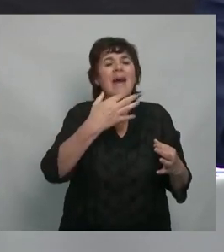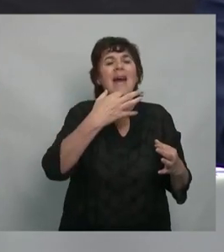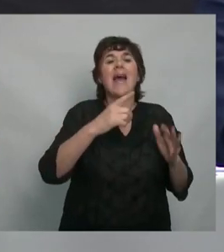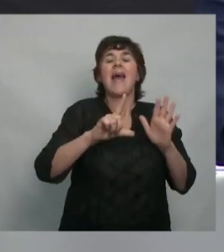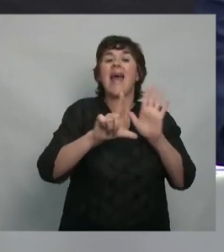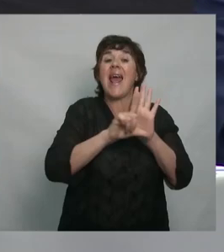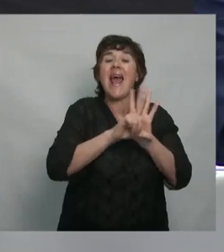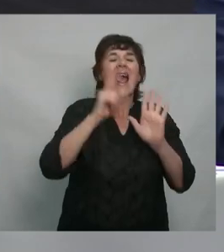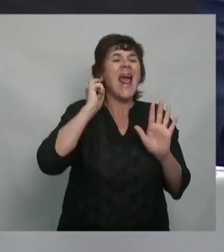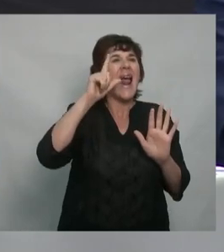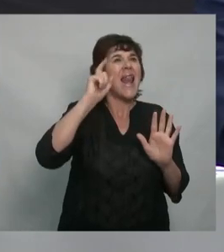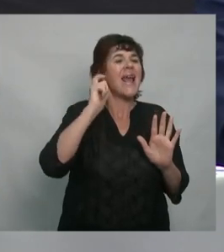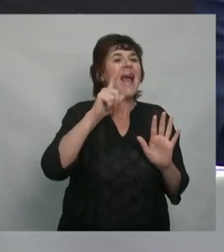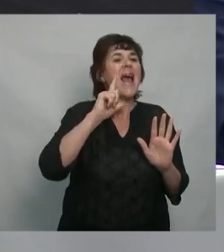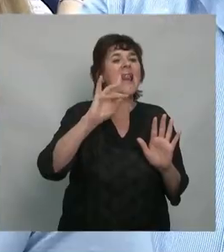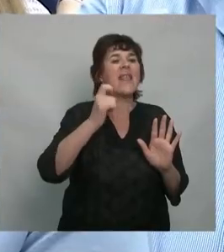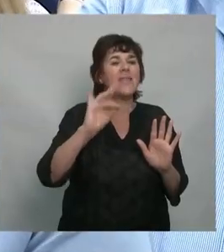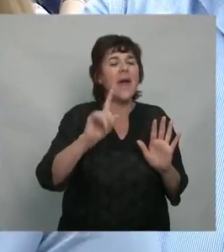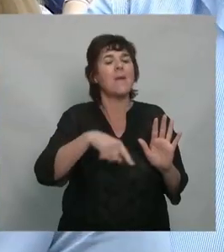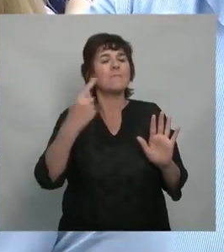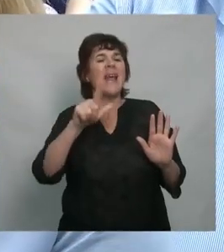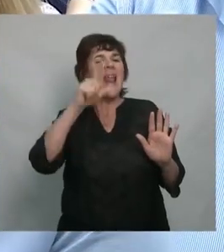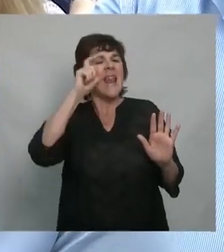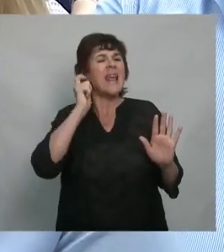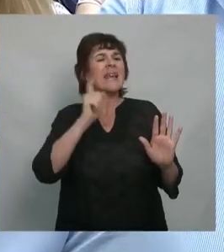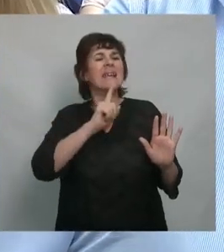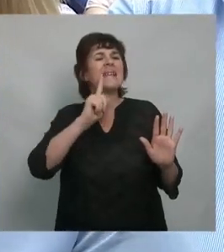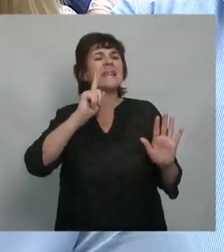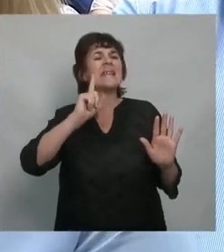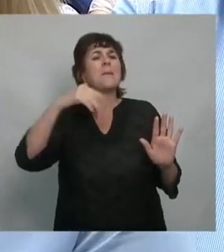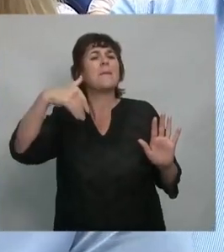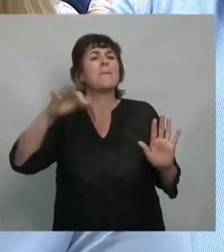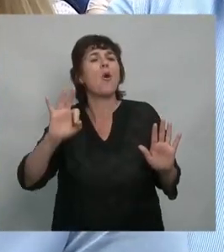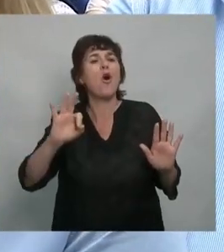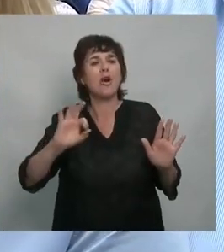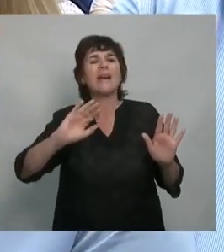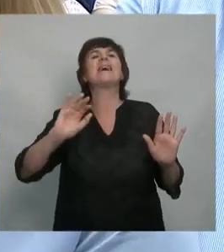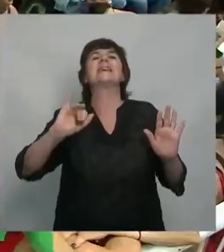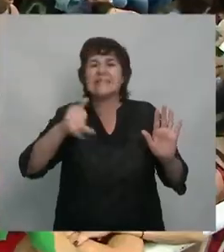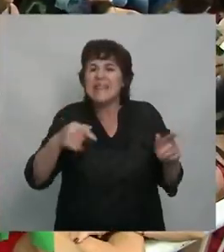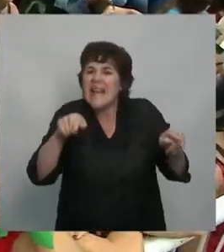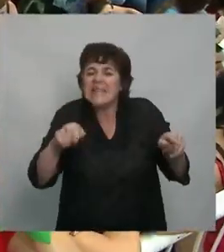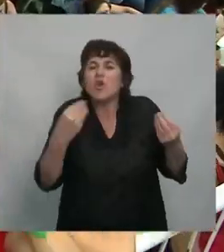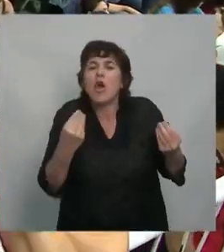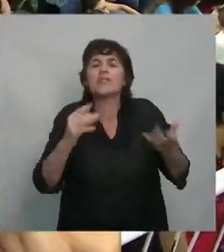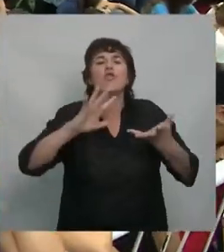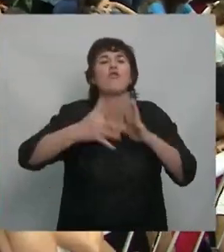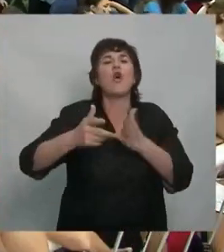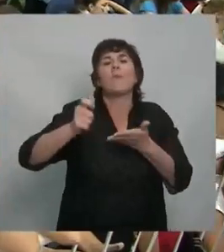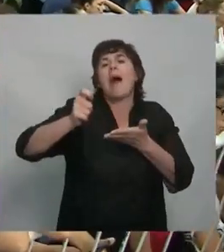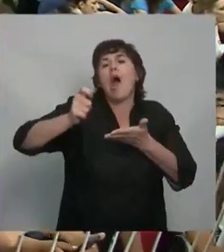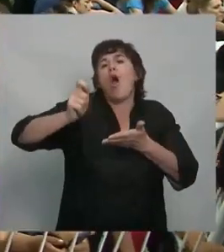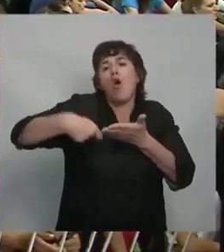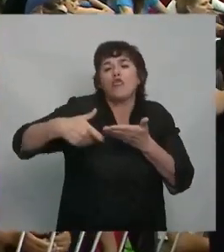y legitimidad, porque esto va hacia el contrato de una sociedad con un partido político, con un